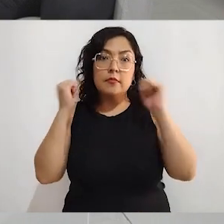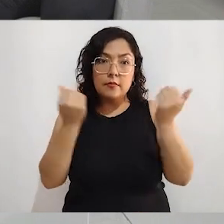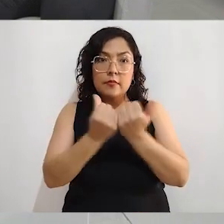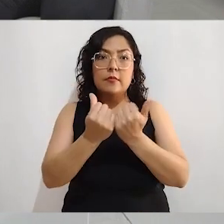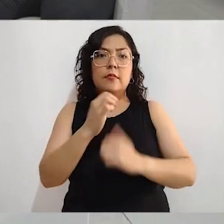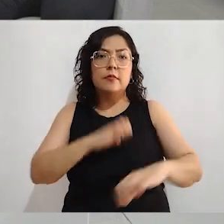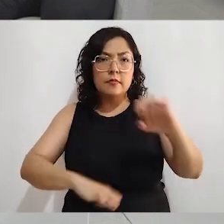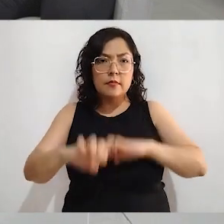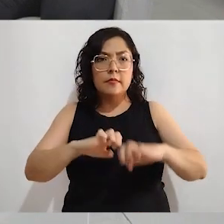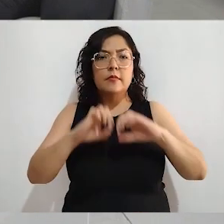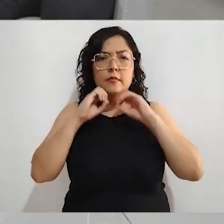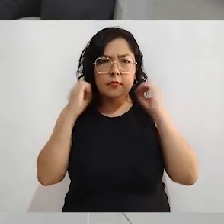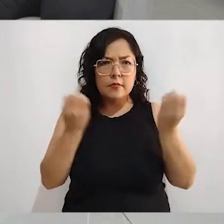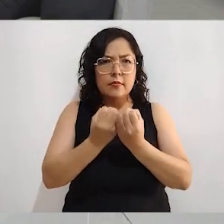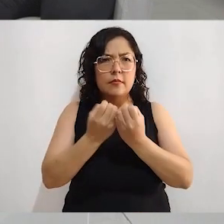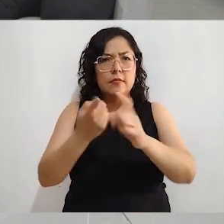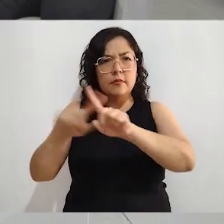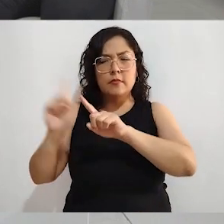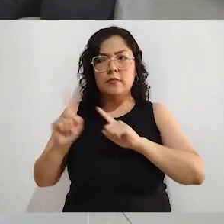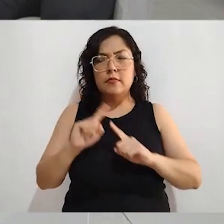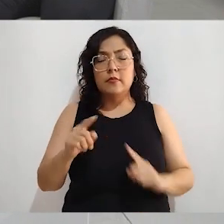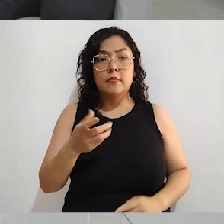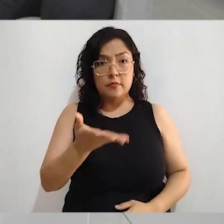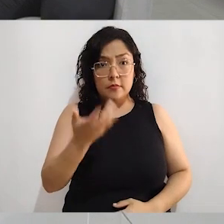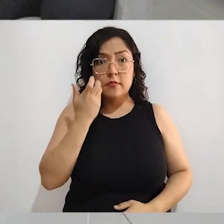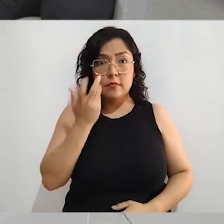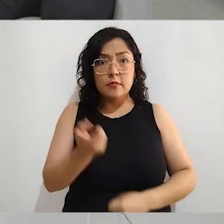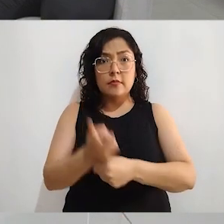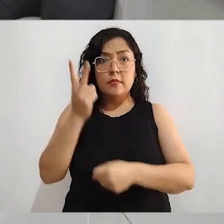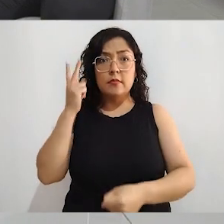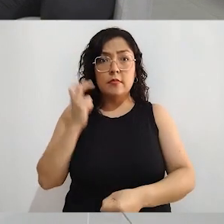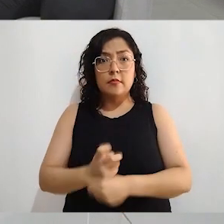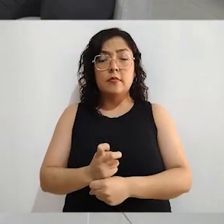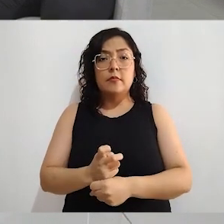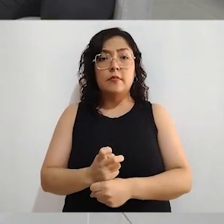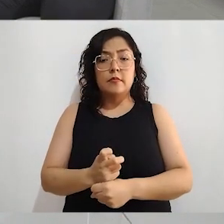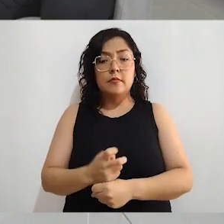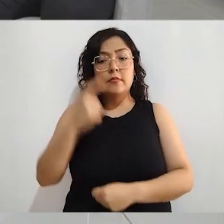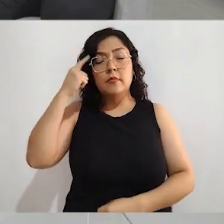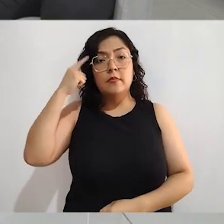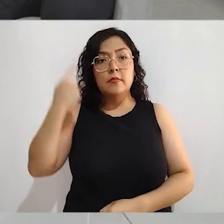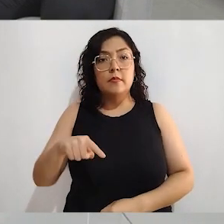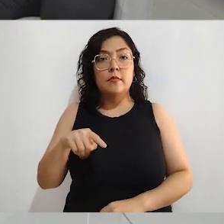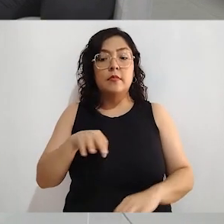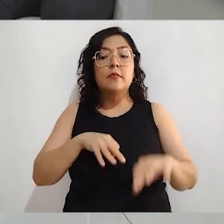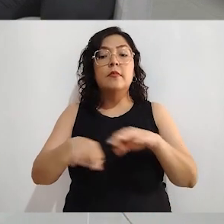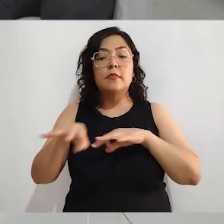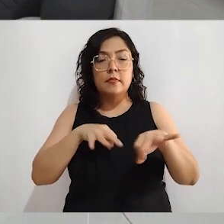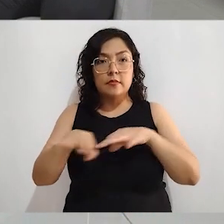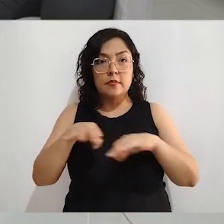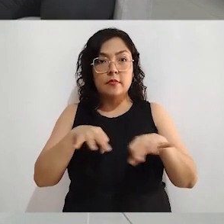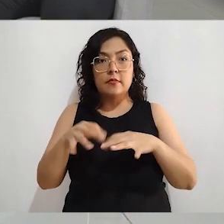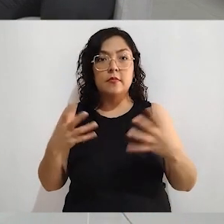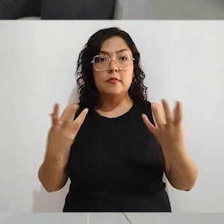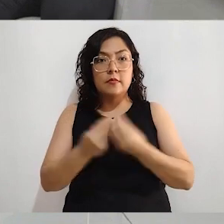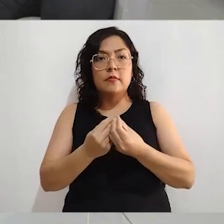empresarios, cámaras, para que se sumen también a estos trabajos que realmente tienen un impacto funcional